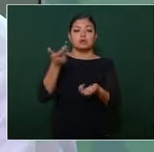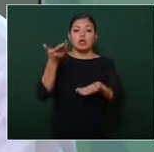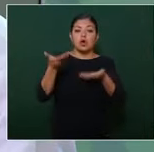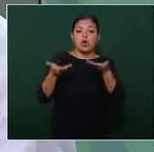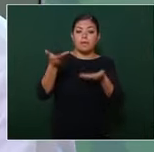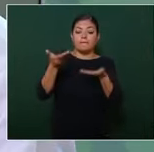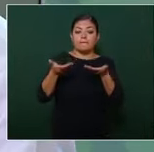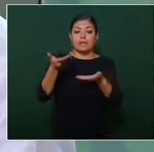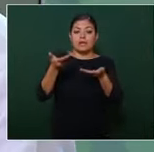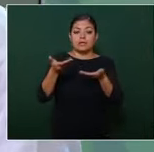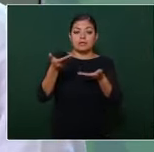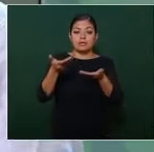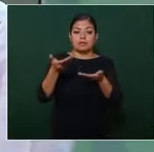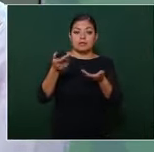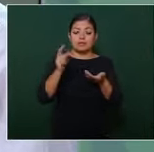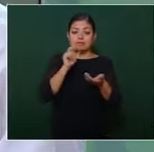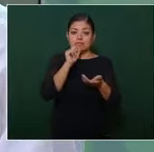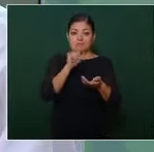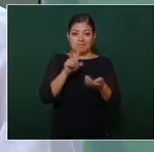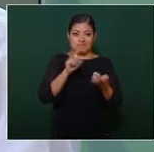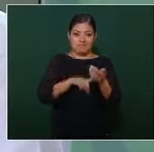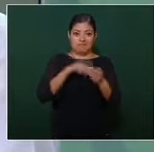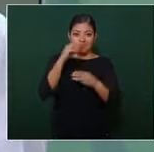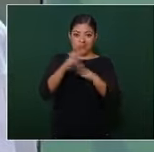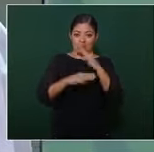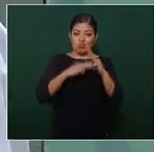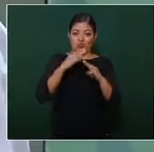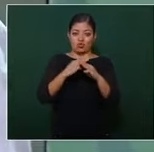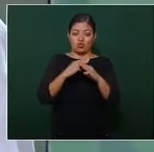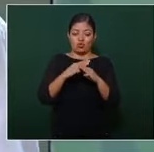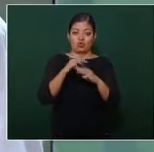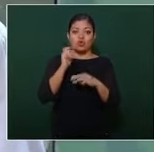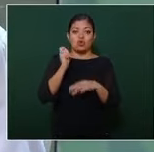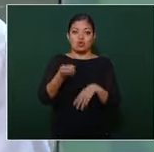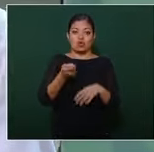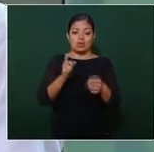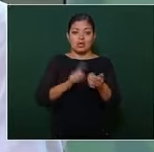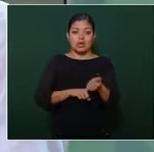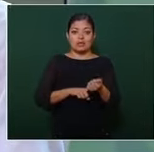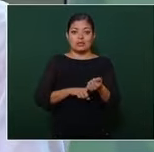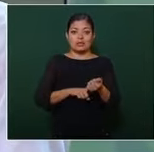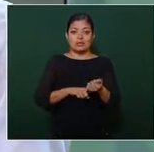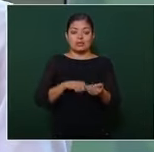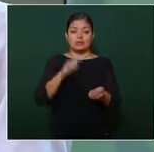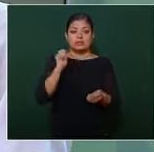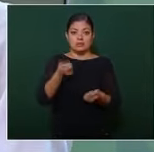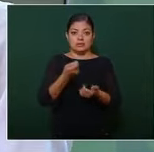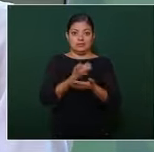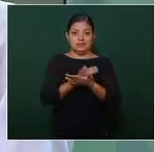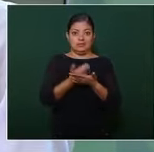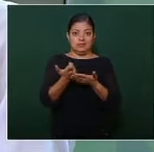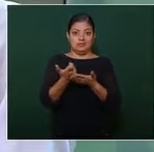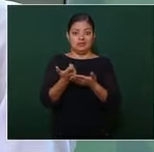con relación al mundo eran los bajos salarios que pagaban